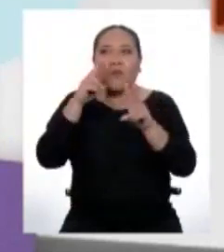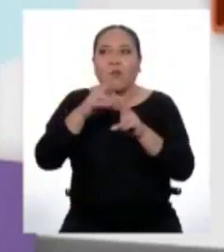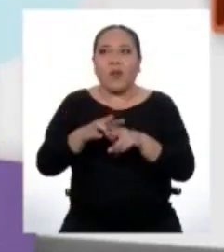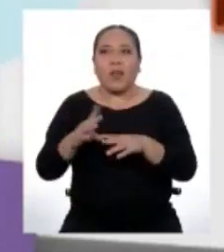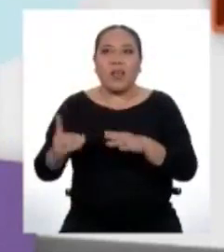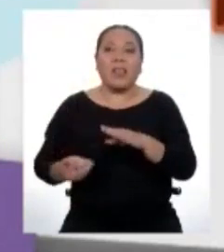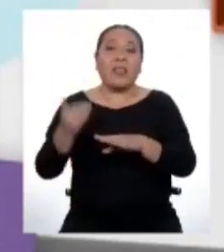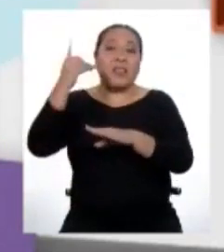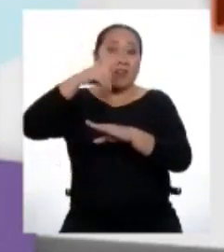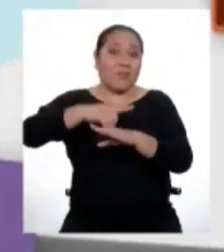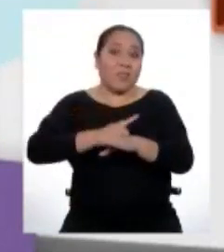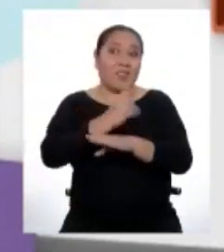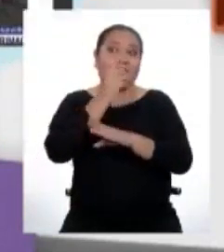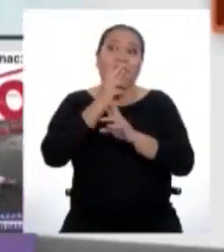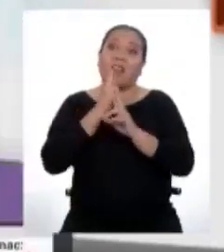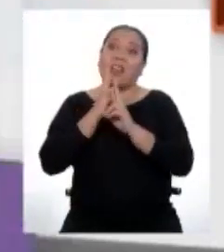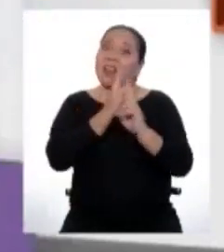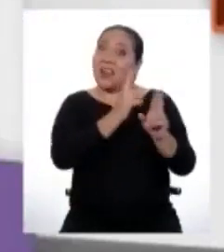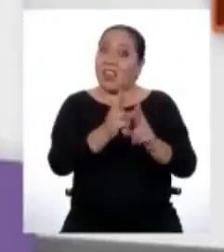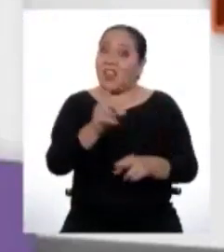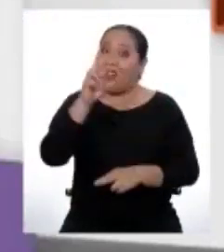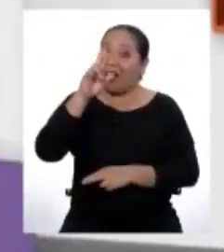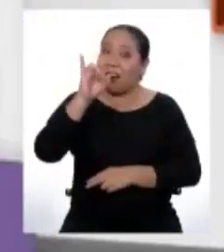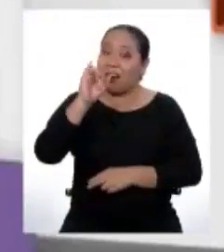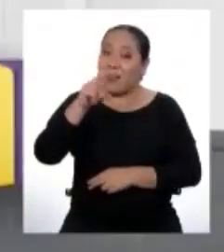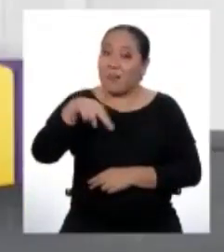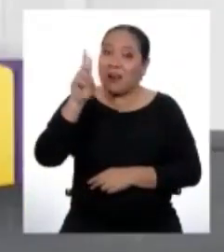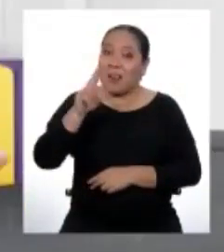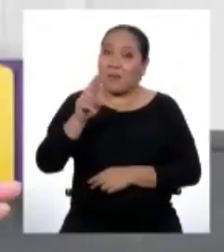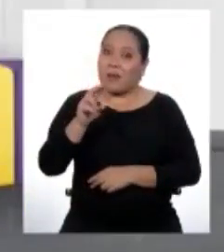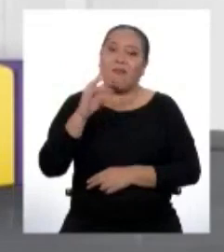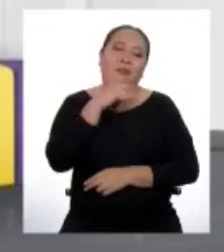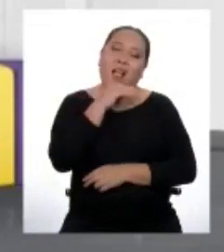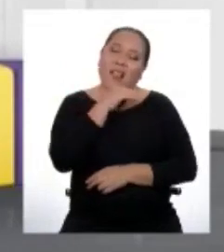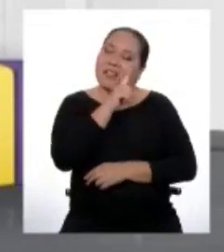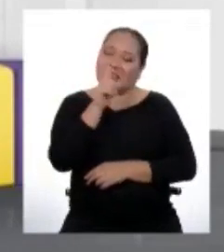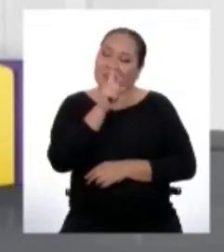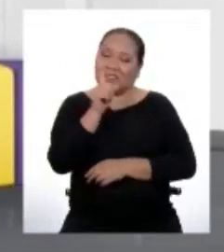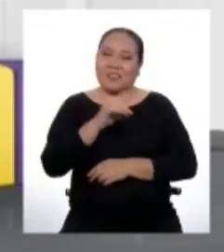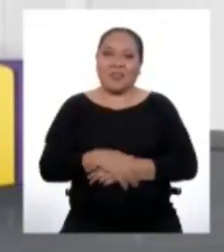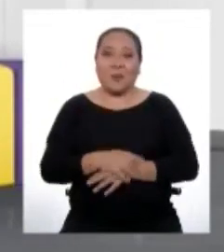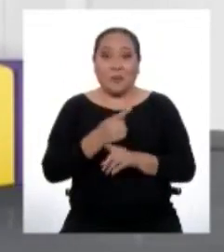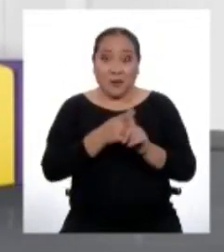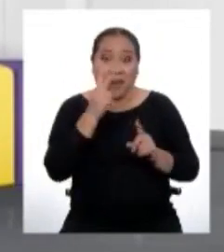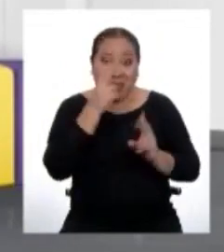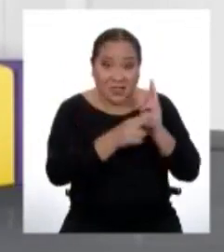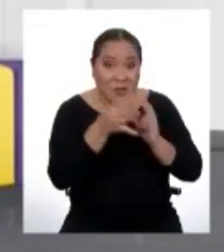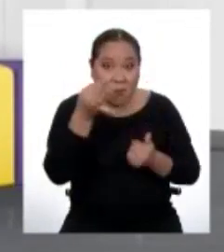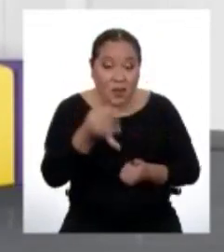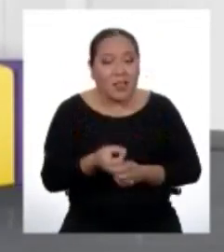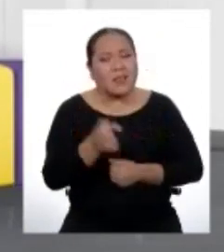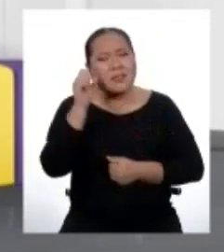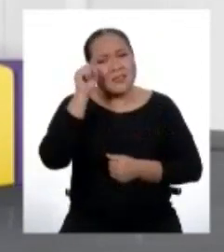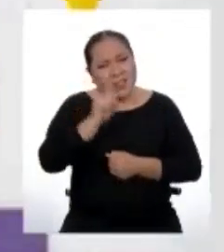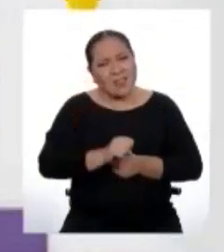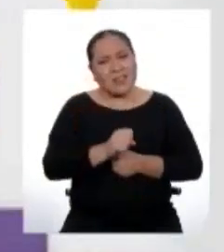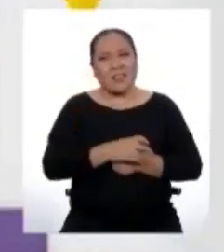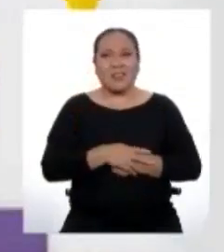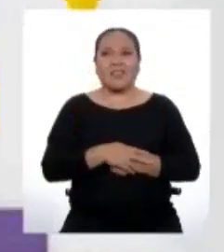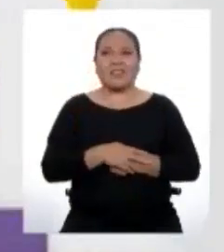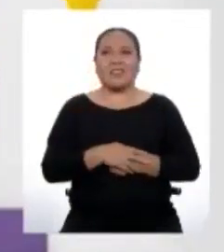La de los delfines en el río Rímac es falsa. Ajá, por si acaso, ¿ah? Pero las del mar son verdad. ¿Las han visto? ¡Seguro que sí!